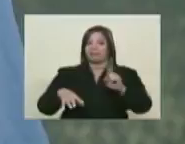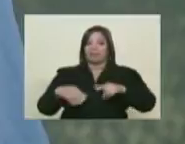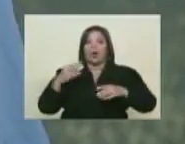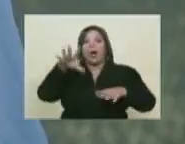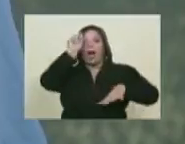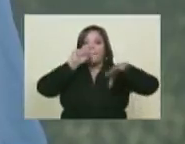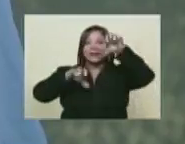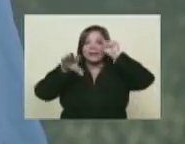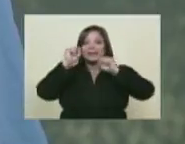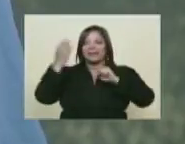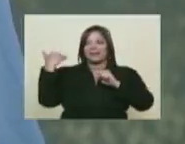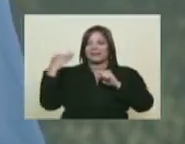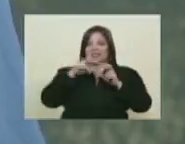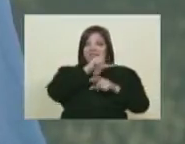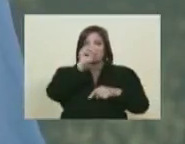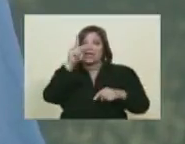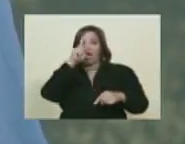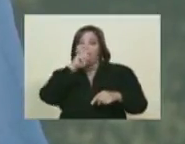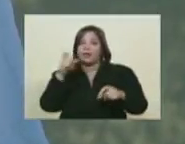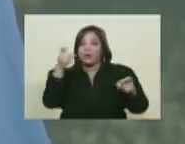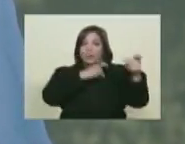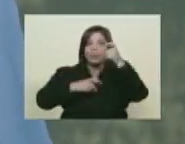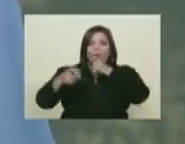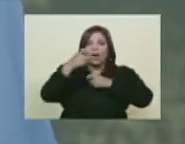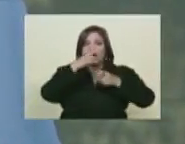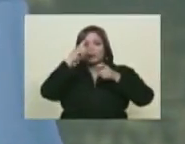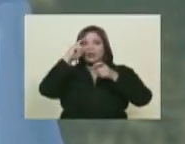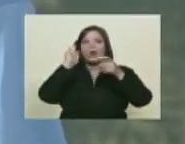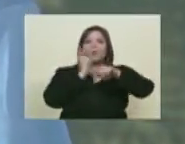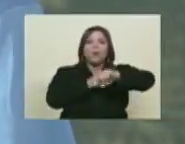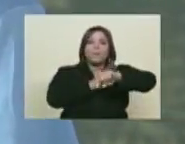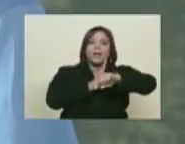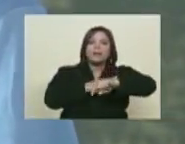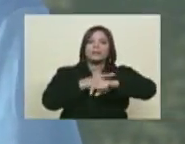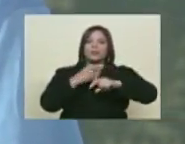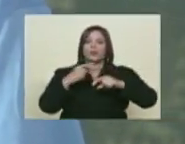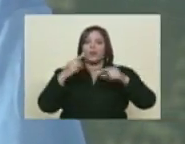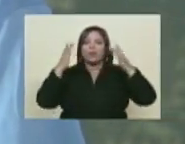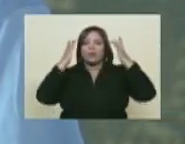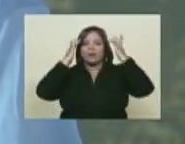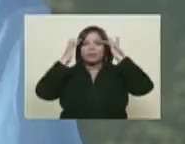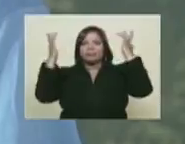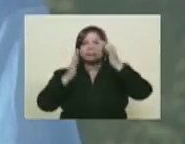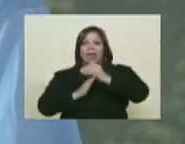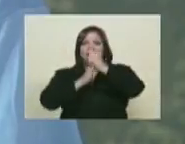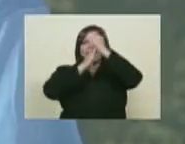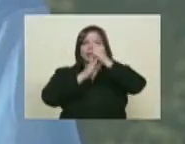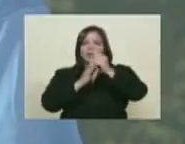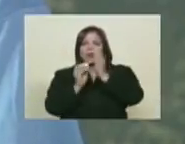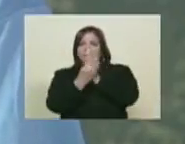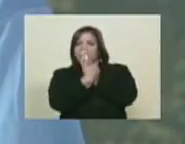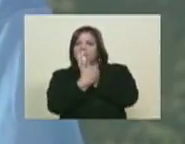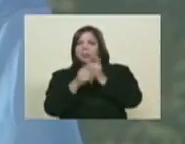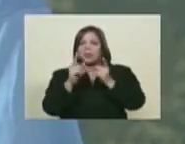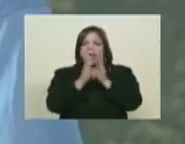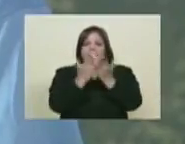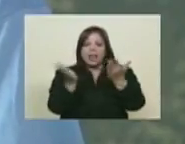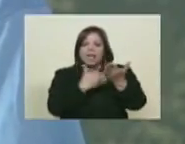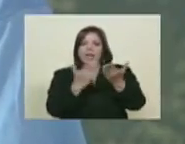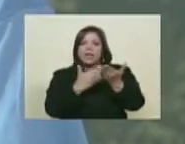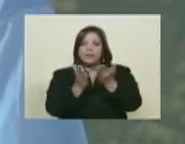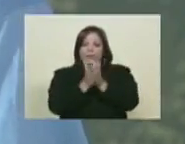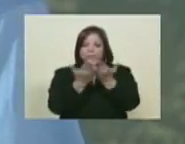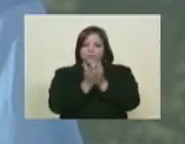de aprendizaje para nosotros también. Esta búsqueda, esta pesquisa de estos momentos, de estos personajes que andan a veces escondidos detrás de los libros, ¿no?